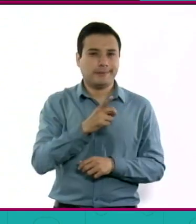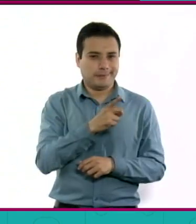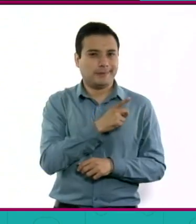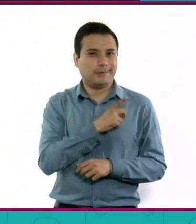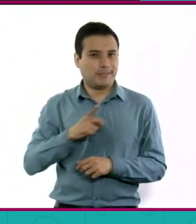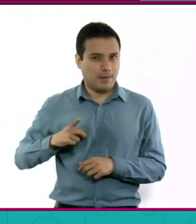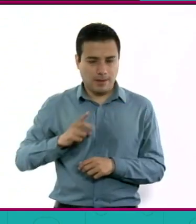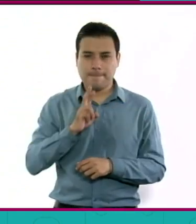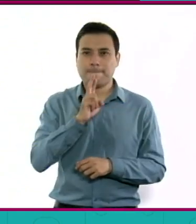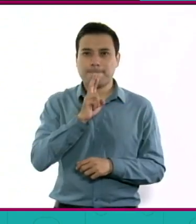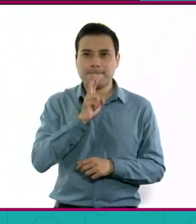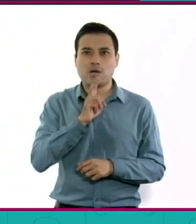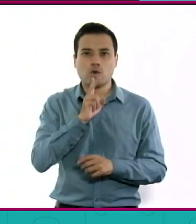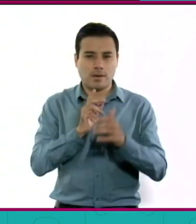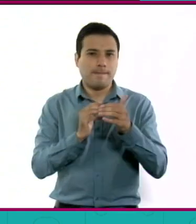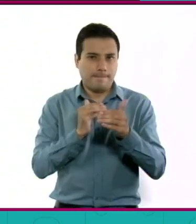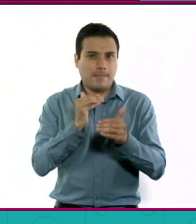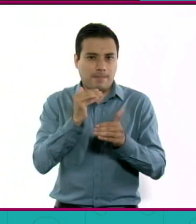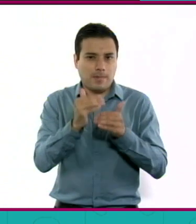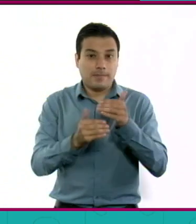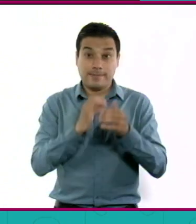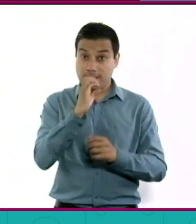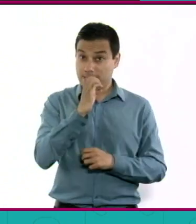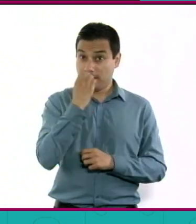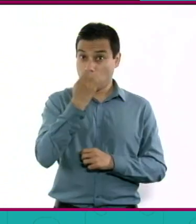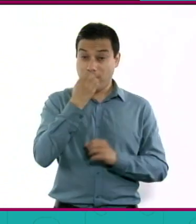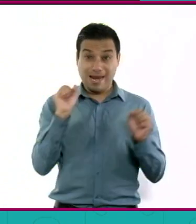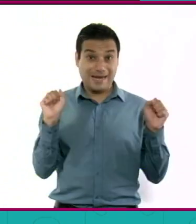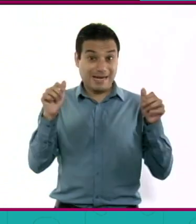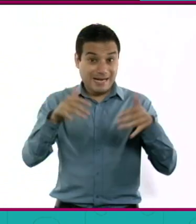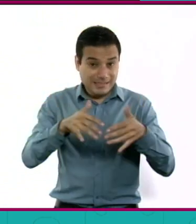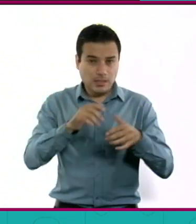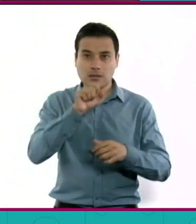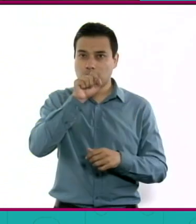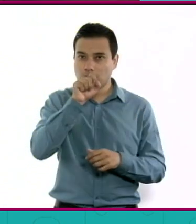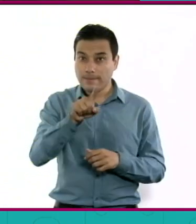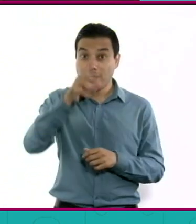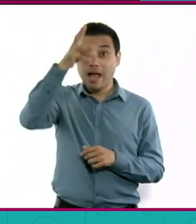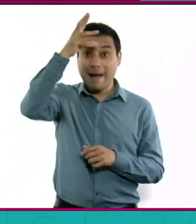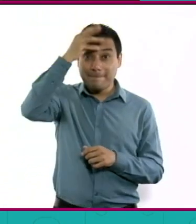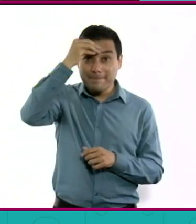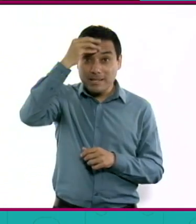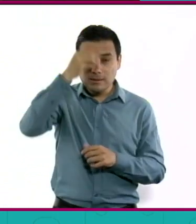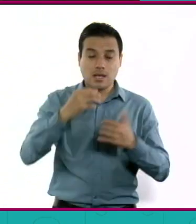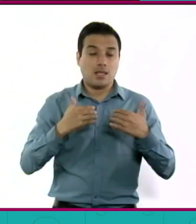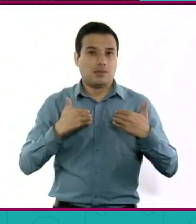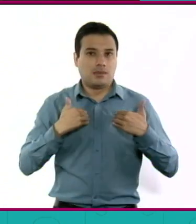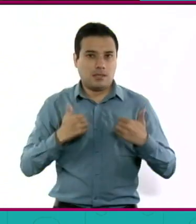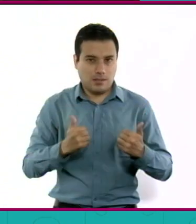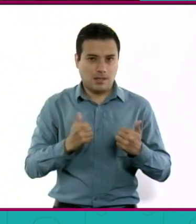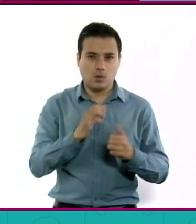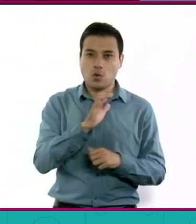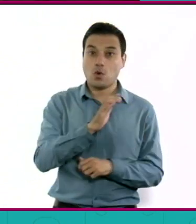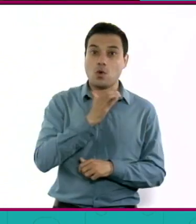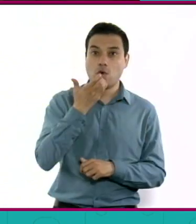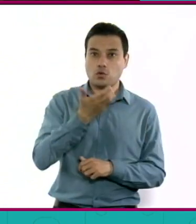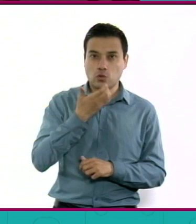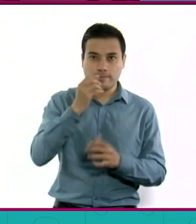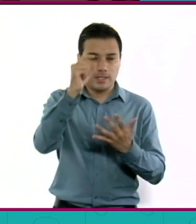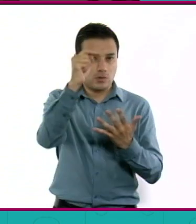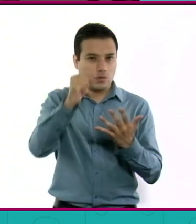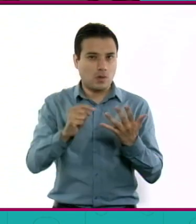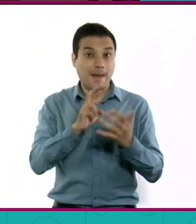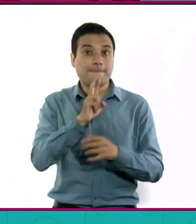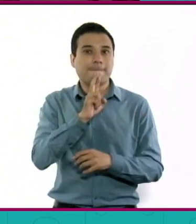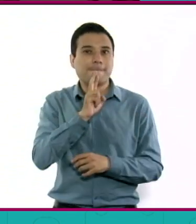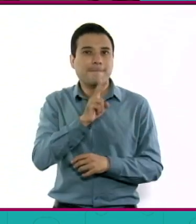va a ser mejor. Nuestro regreso a clases, pero también nuestra manera de aprender, entender y mejorar nuestros hábitos, que es uno de los temas